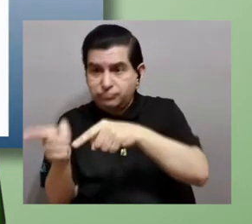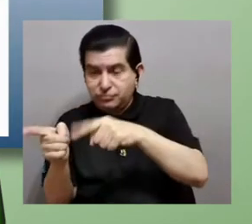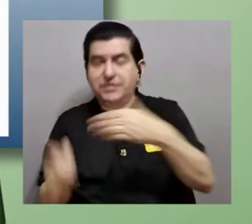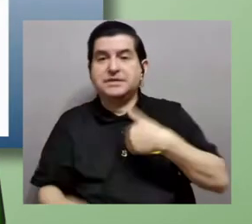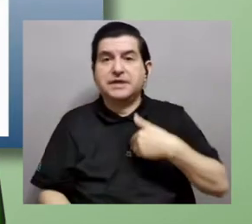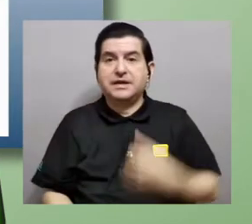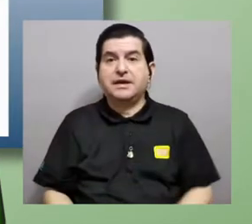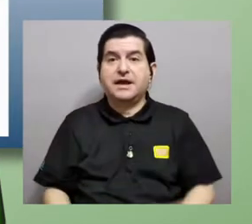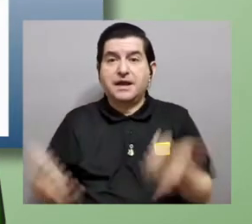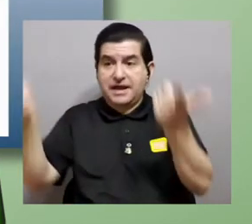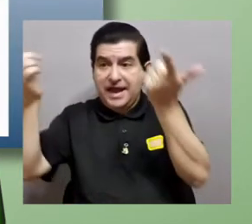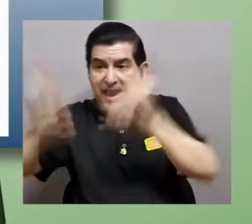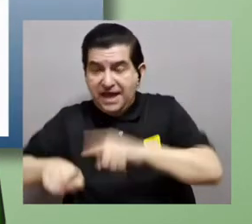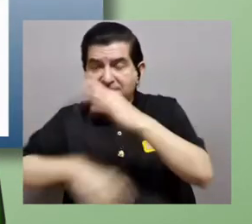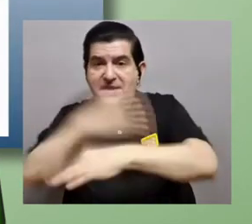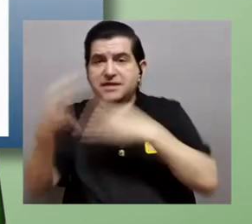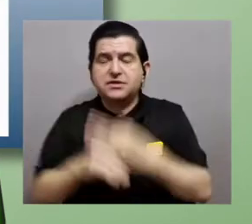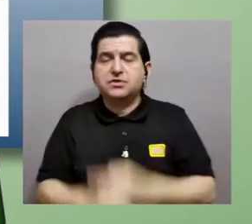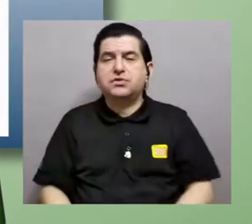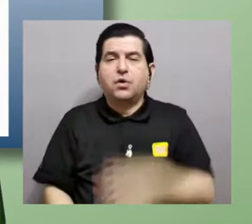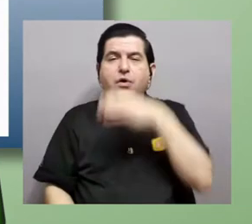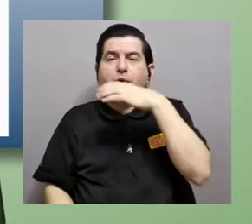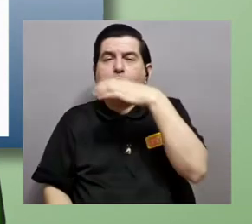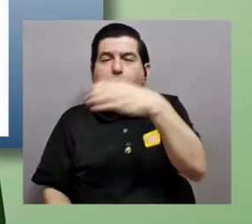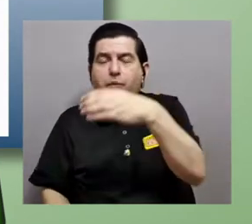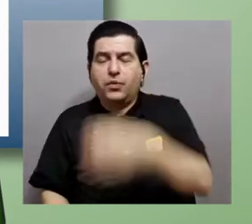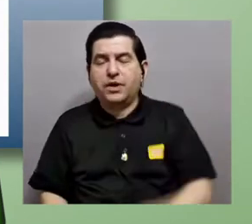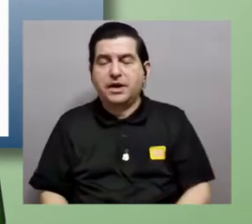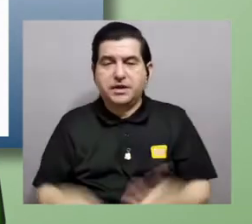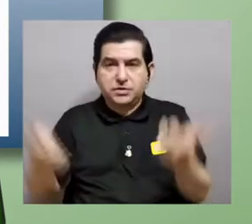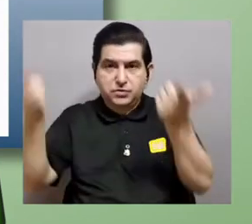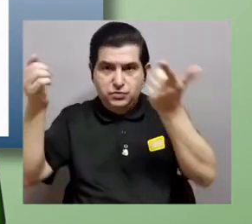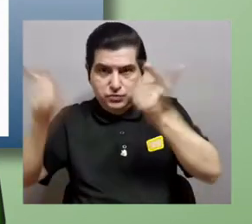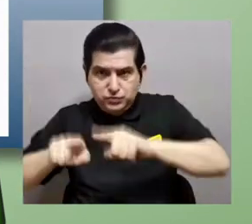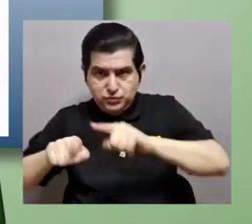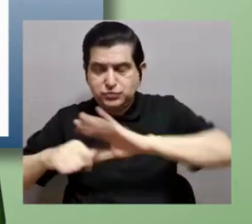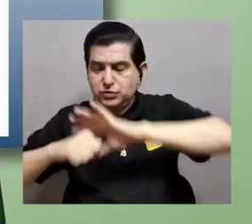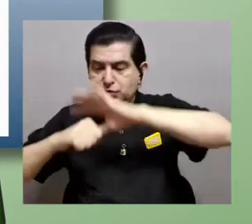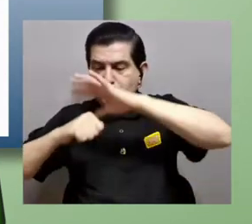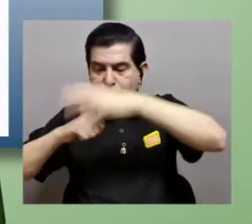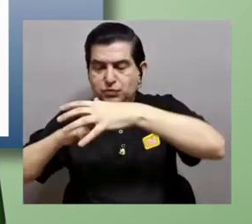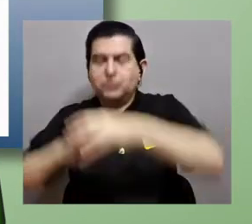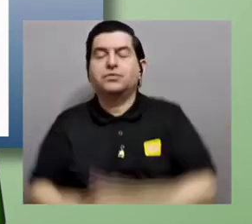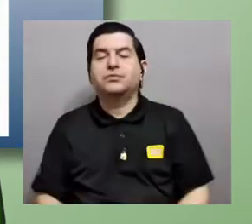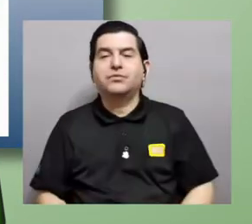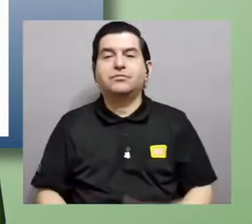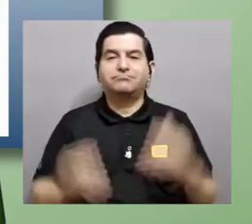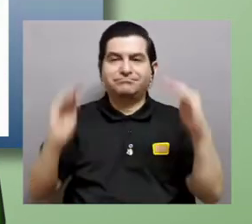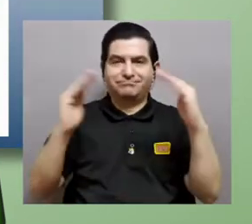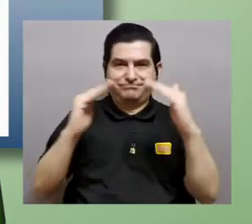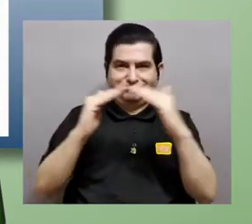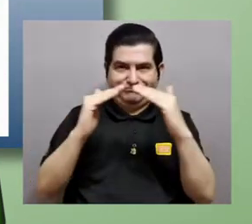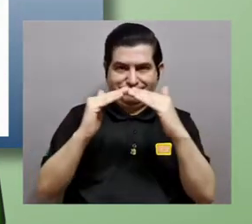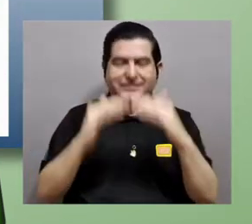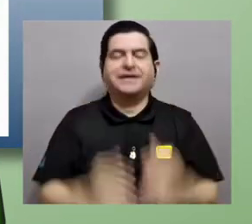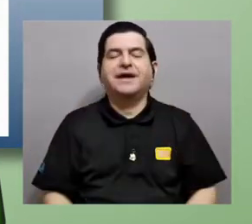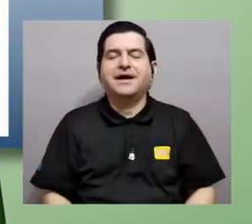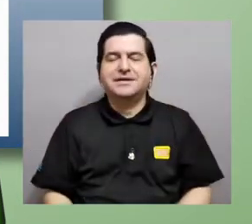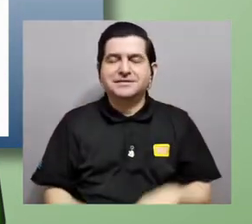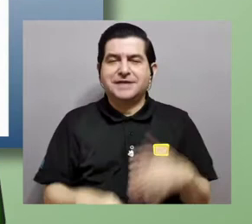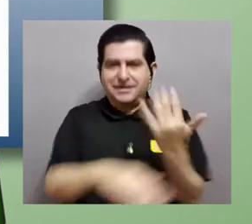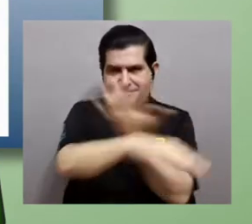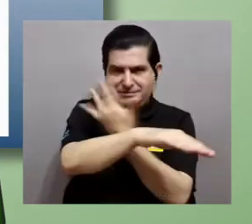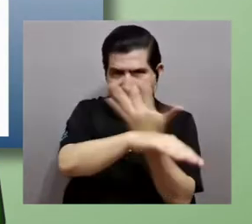tenemos un evento de calentamiento o un Green House. Eso como podemos